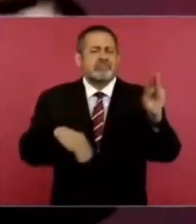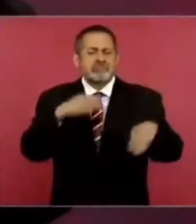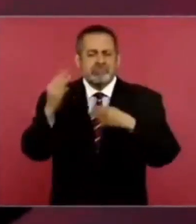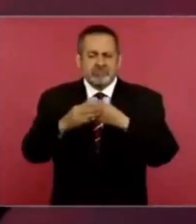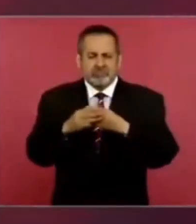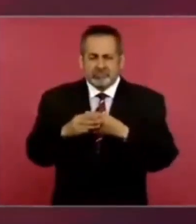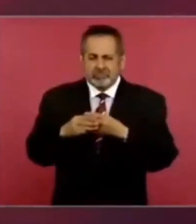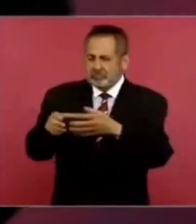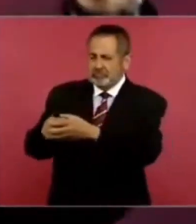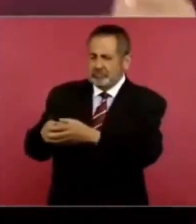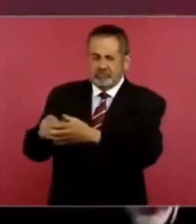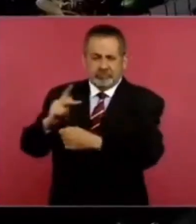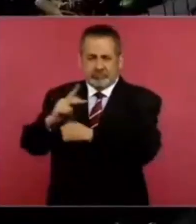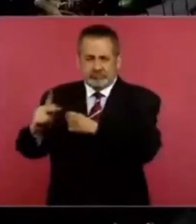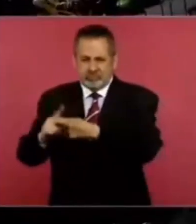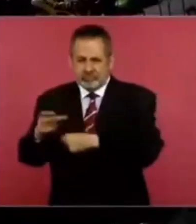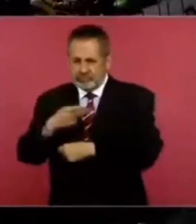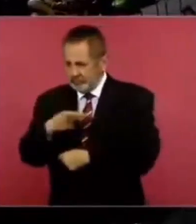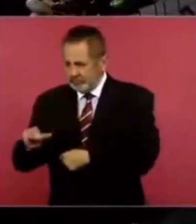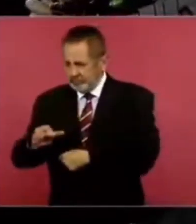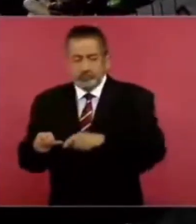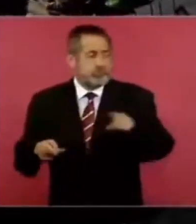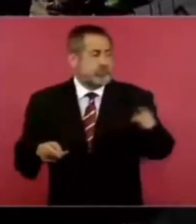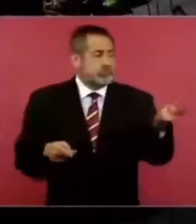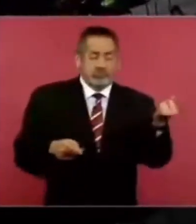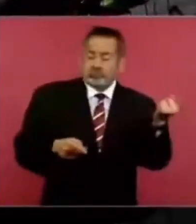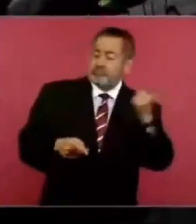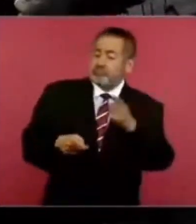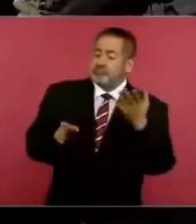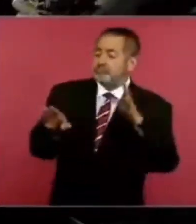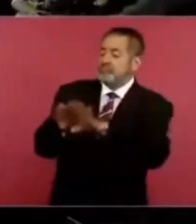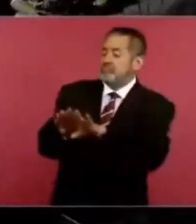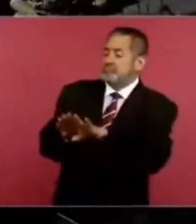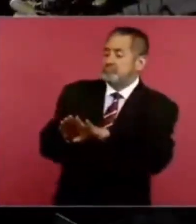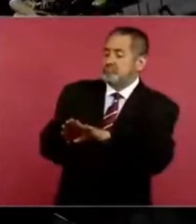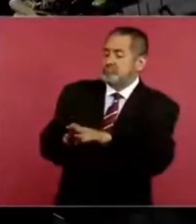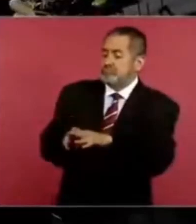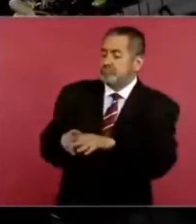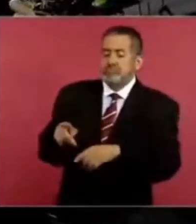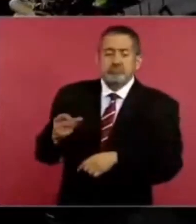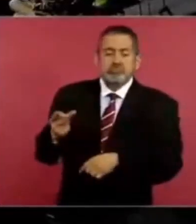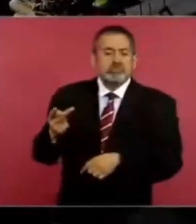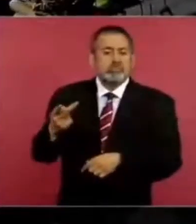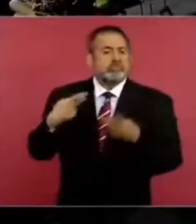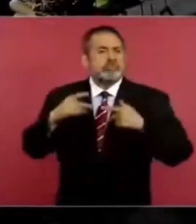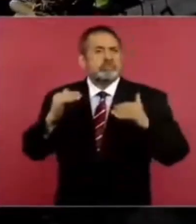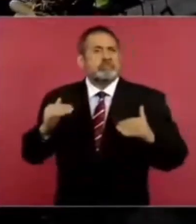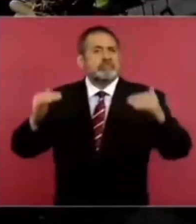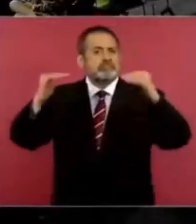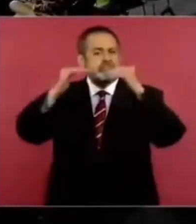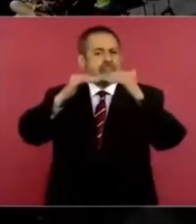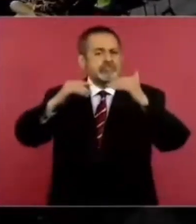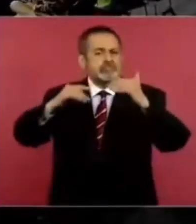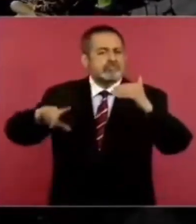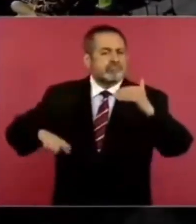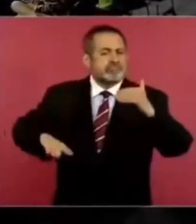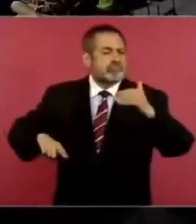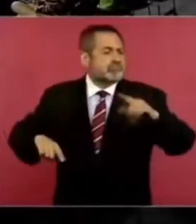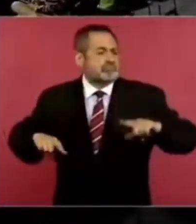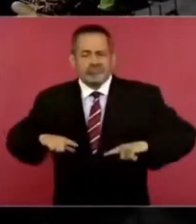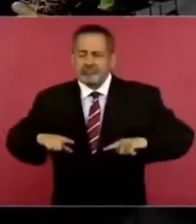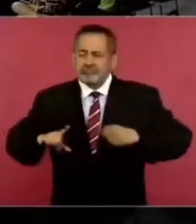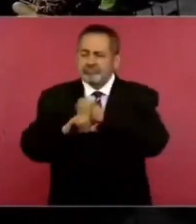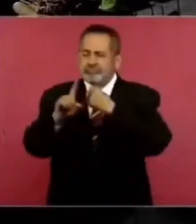otros países? Porque tienen problema arriba, las cúpulas de poder.